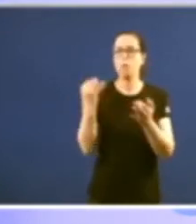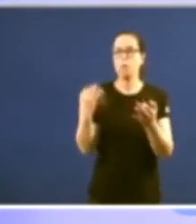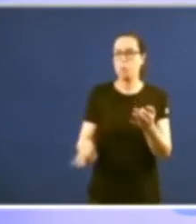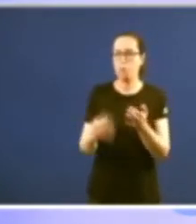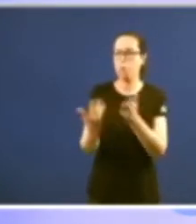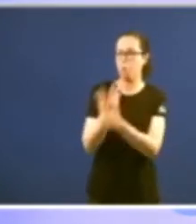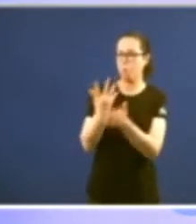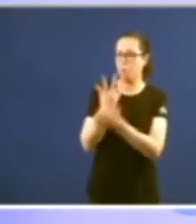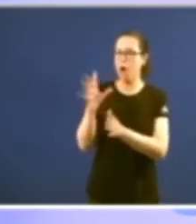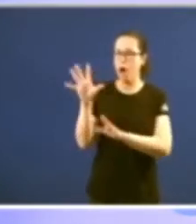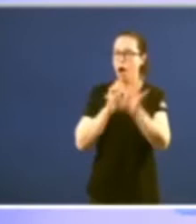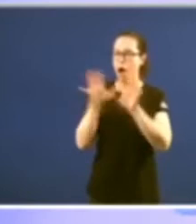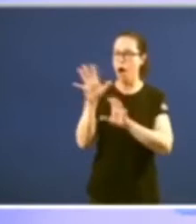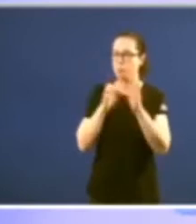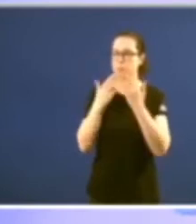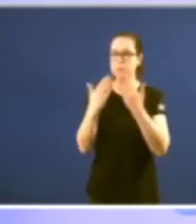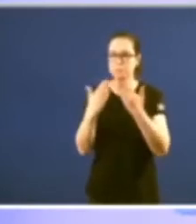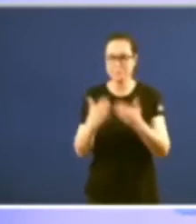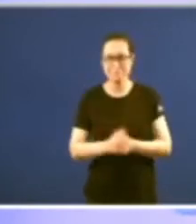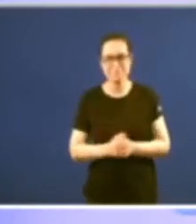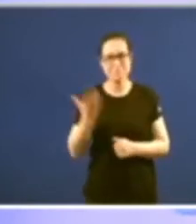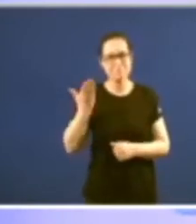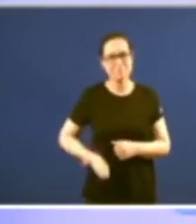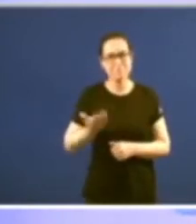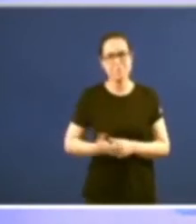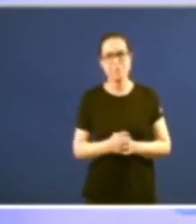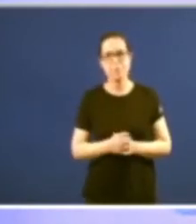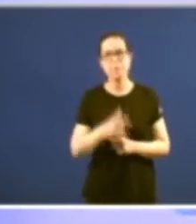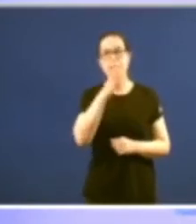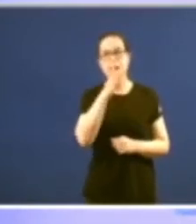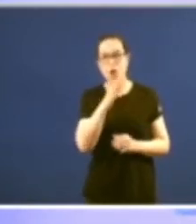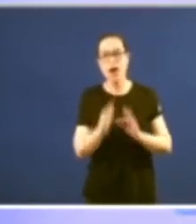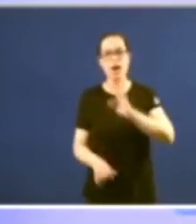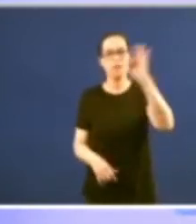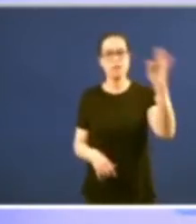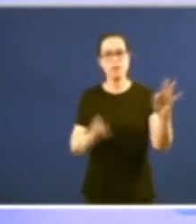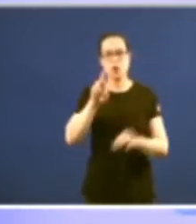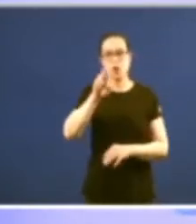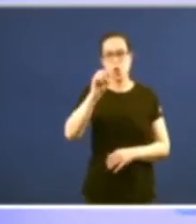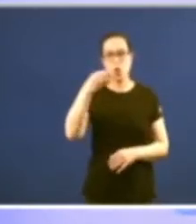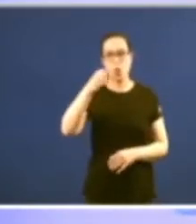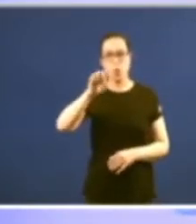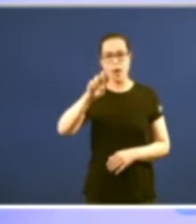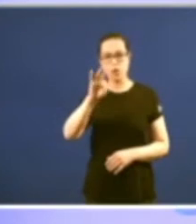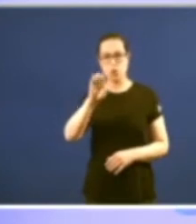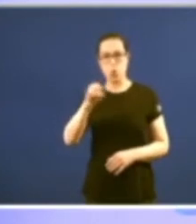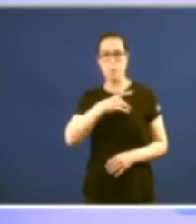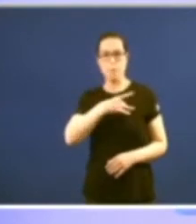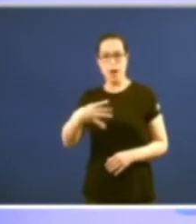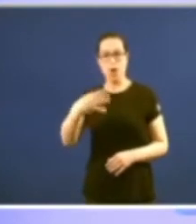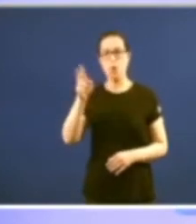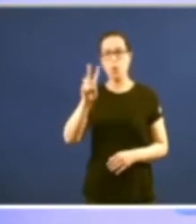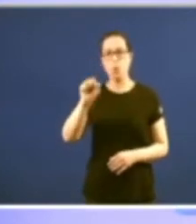ensinarme algo que é moi importante agora toca lleo turno a Roberto Blanco Valdés e